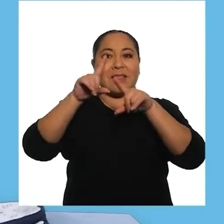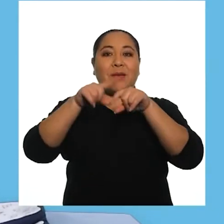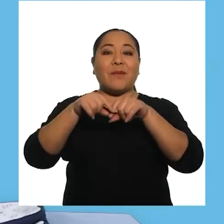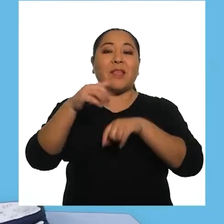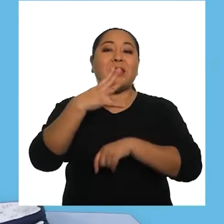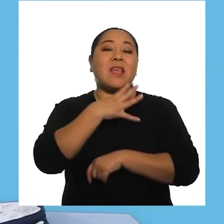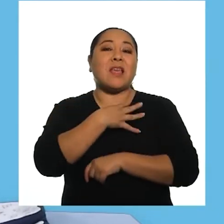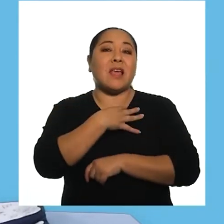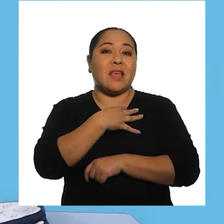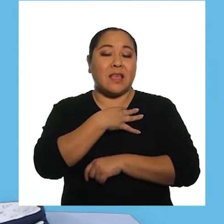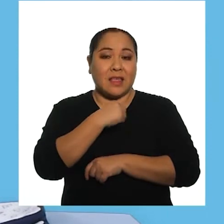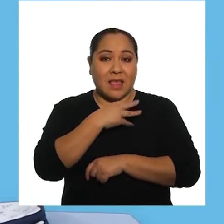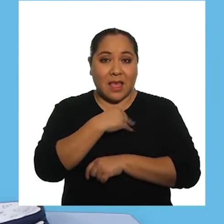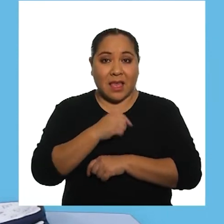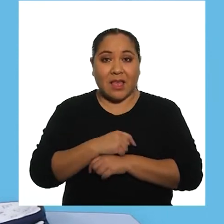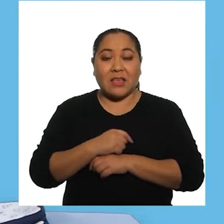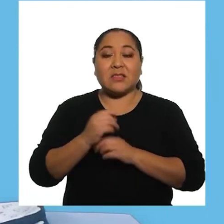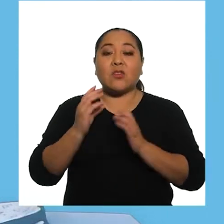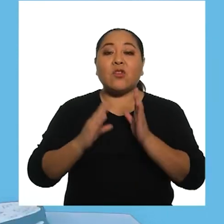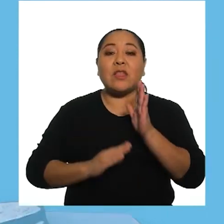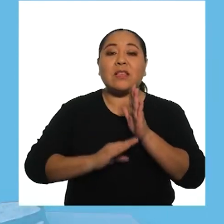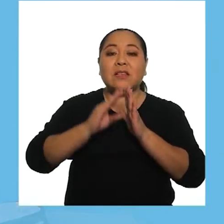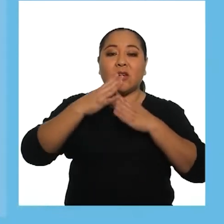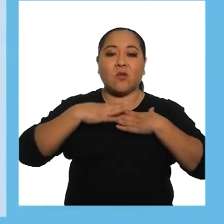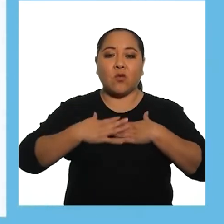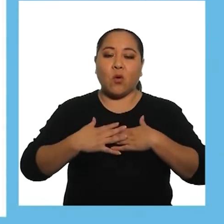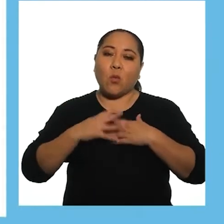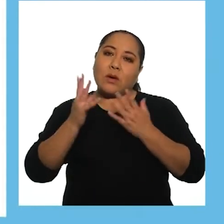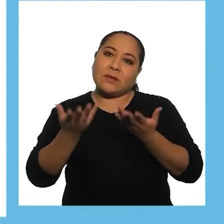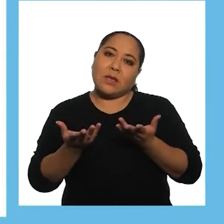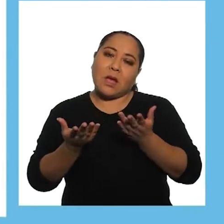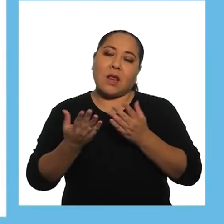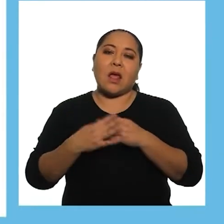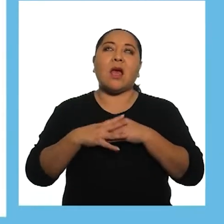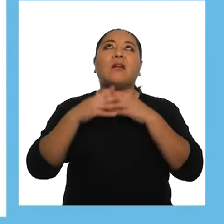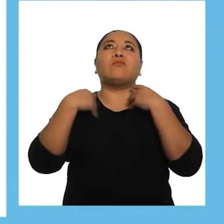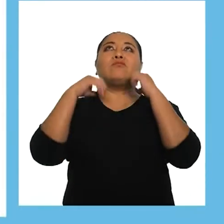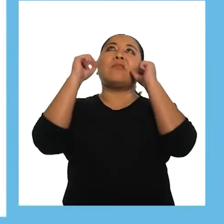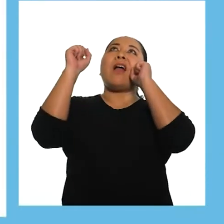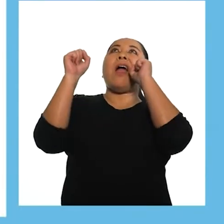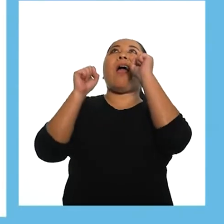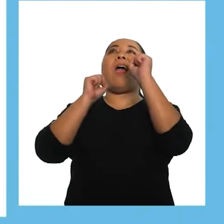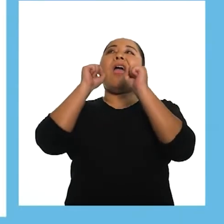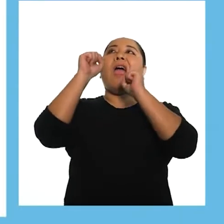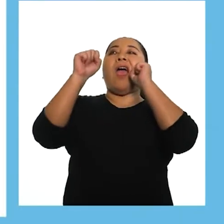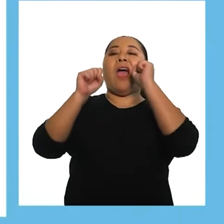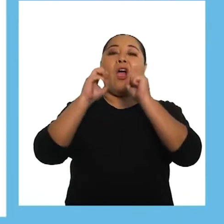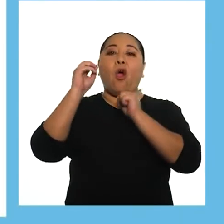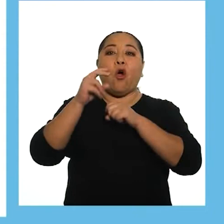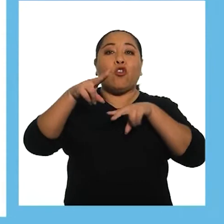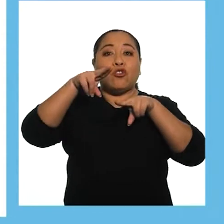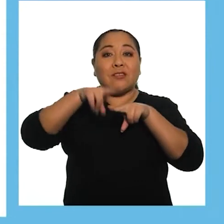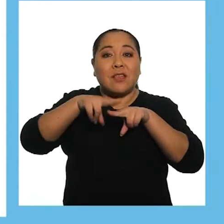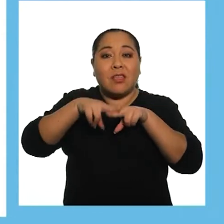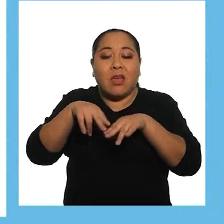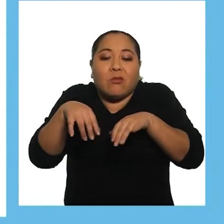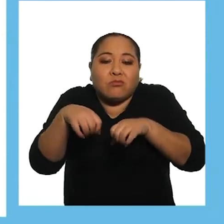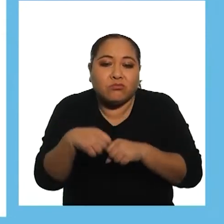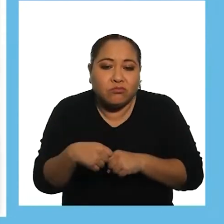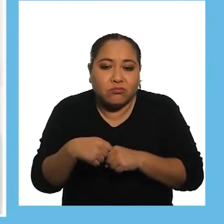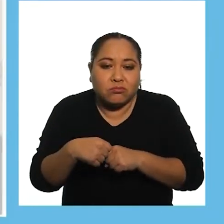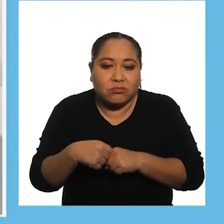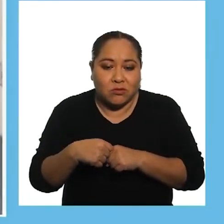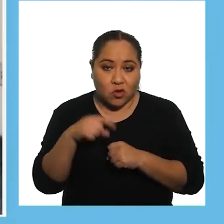Dependiendo de su edad y de su desarrollo motriz, puede estar acostado boca arriba o sentado